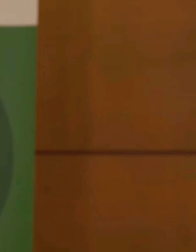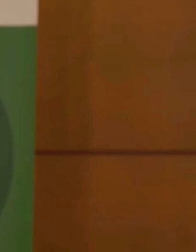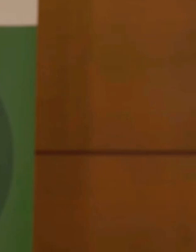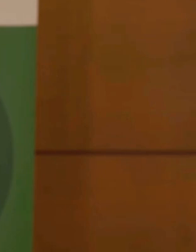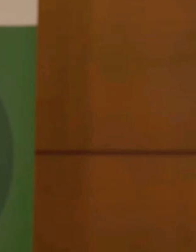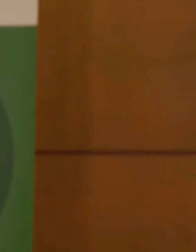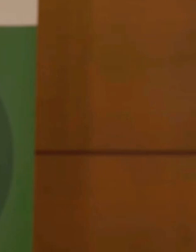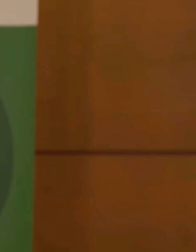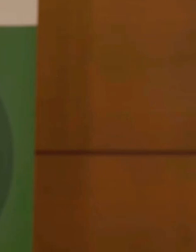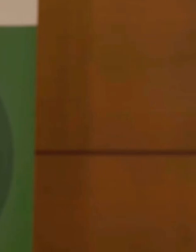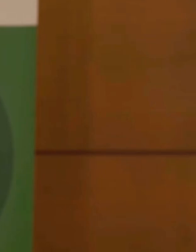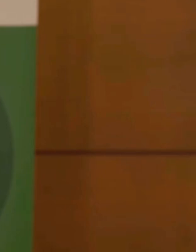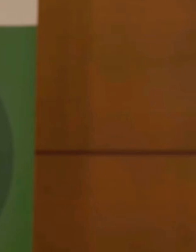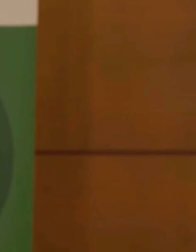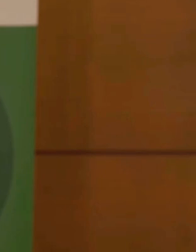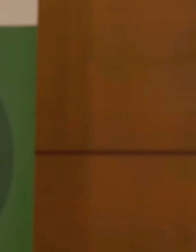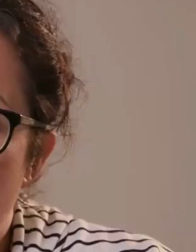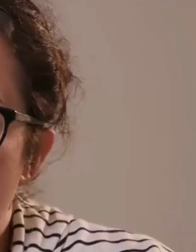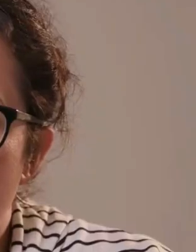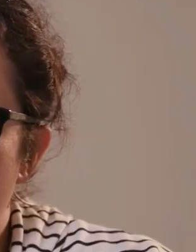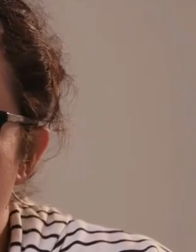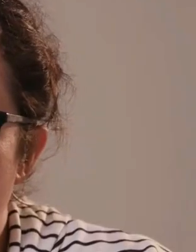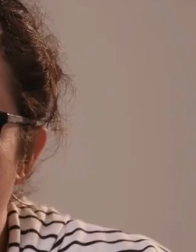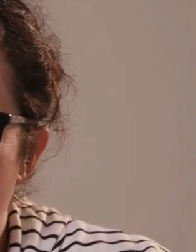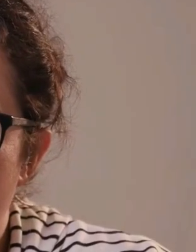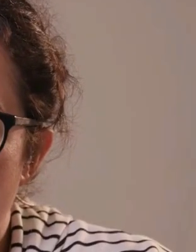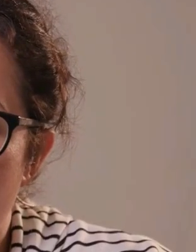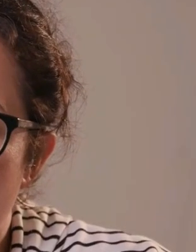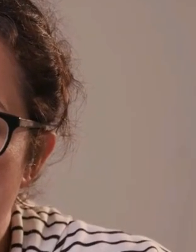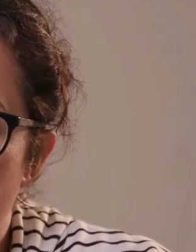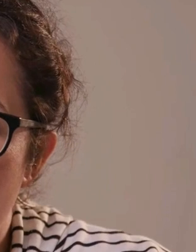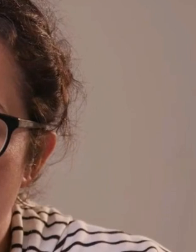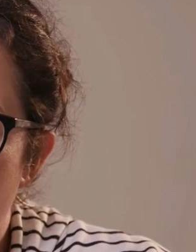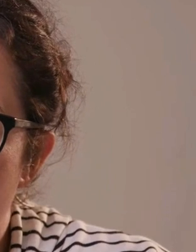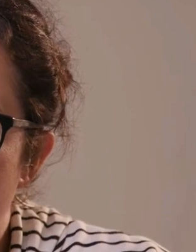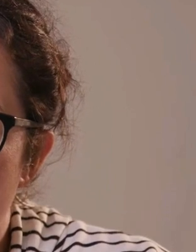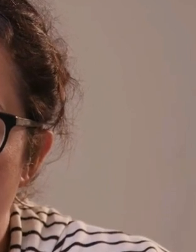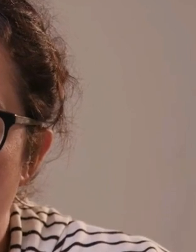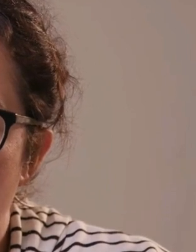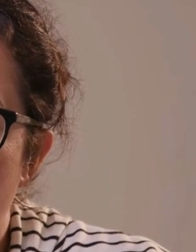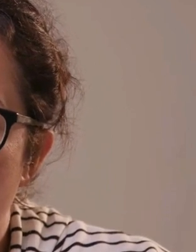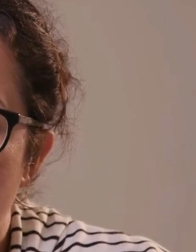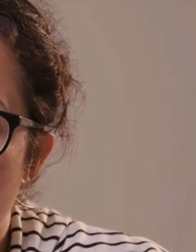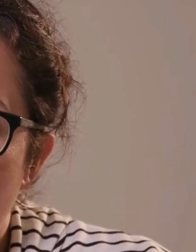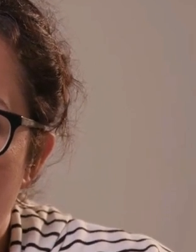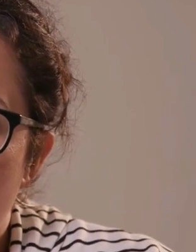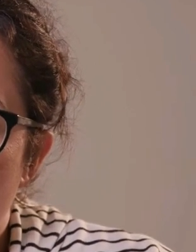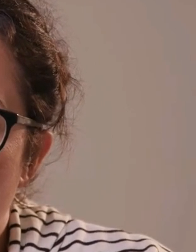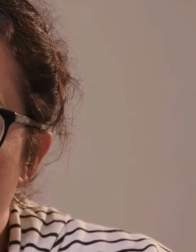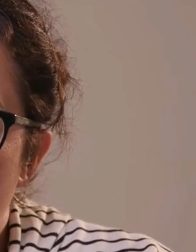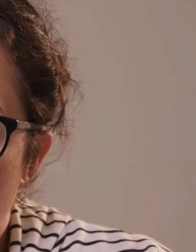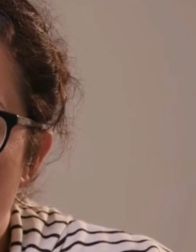es el liderazgo, el empoderamiento y el coliderazgo. Para nosotros se nos queda hoy el día importante señalado en el calendario